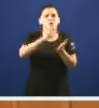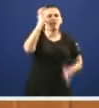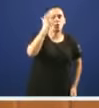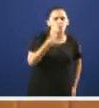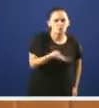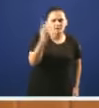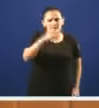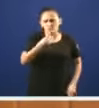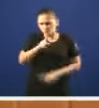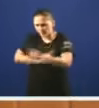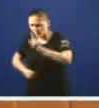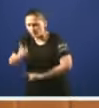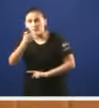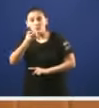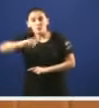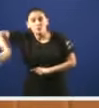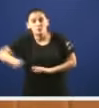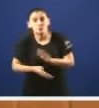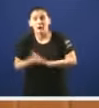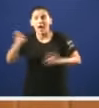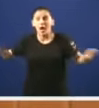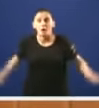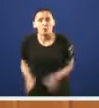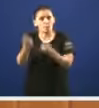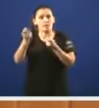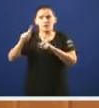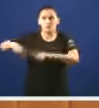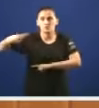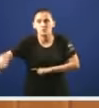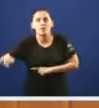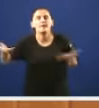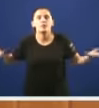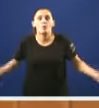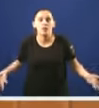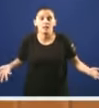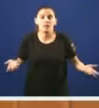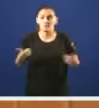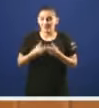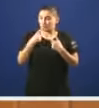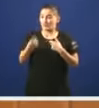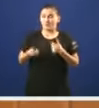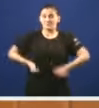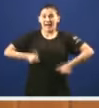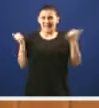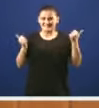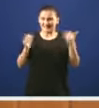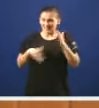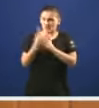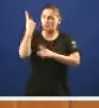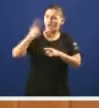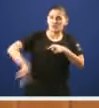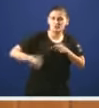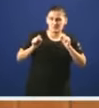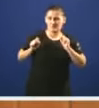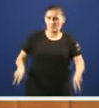a nos nos preocupa que cando vostedes anuncien unha cousa a consecuencia directa xesa a outra pero digo máis hai un elemento moito